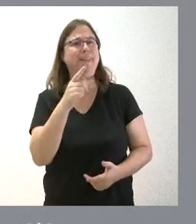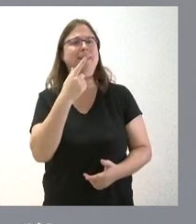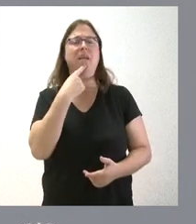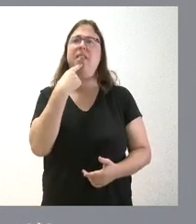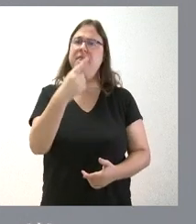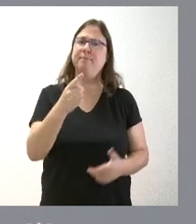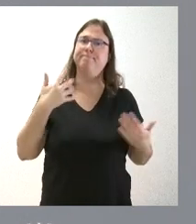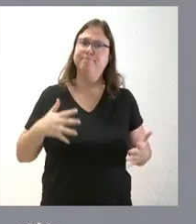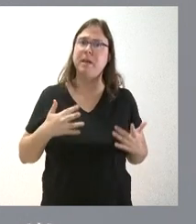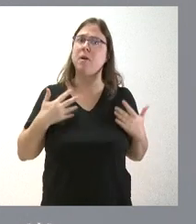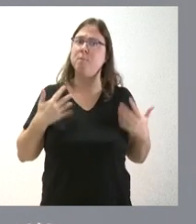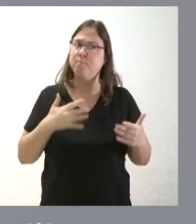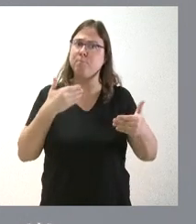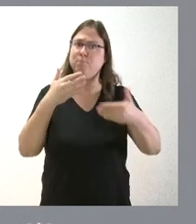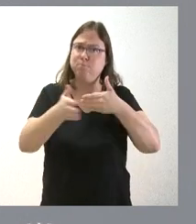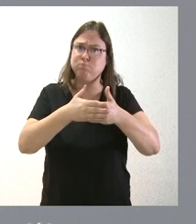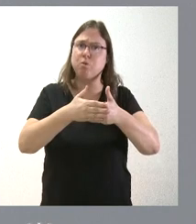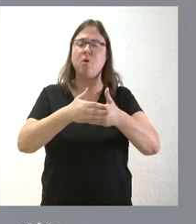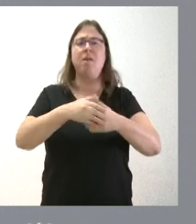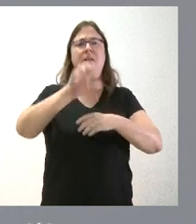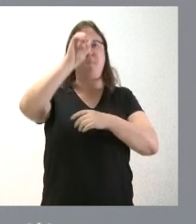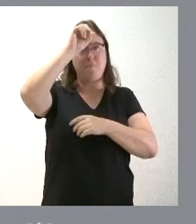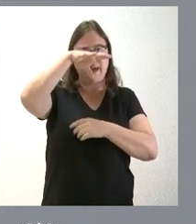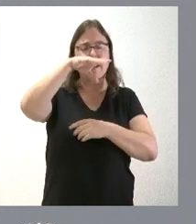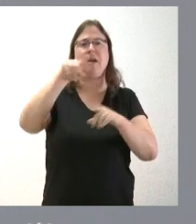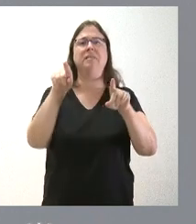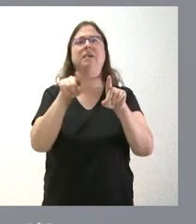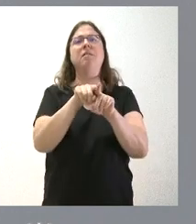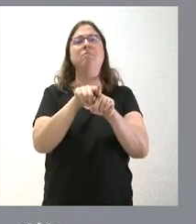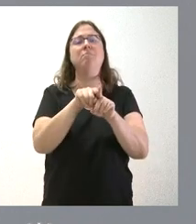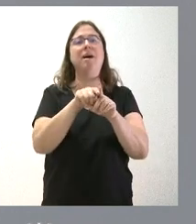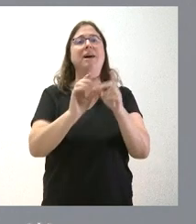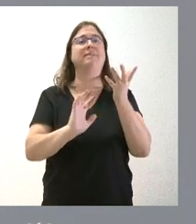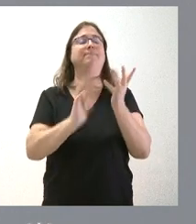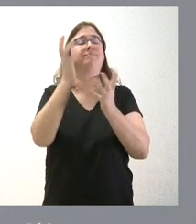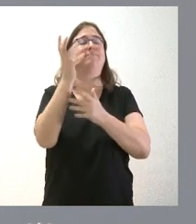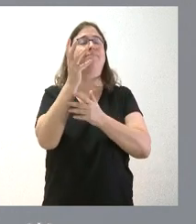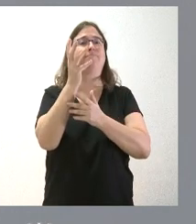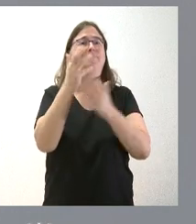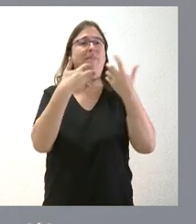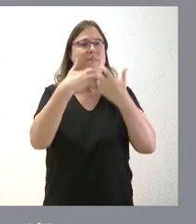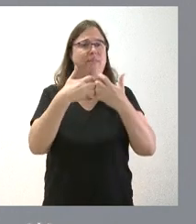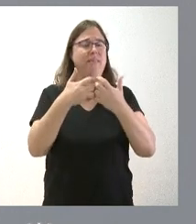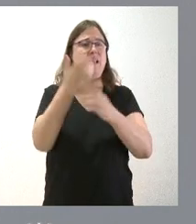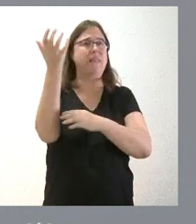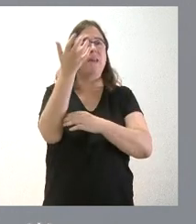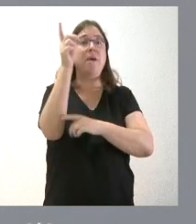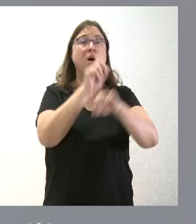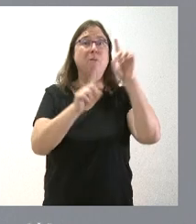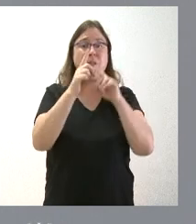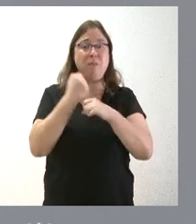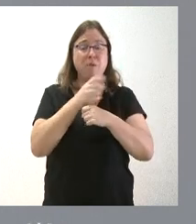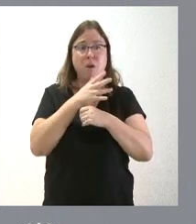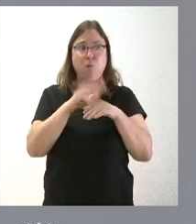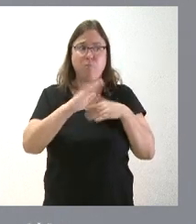y León manifestábamos que era precipitado el cierre de esas minas y esas térmicas. Muchos de los problemas que tiene hoy el Bierzo desde el punto de vista laboral viene del cierre de esas